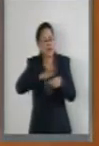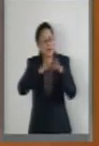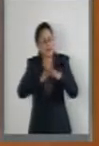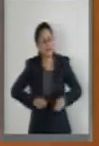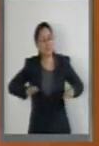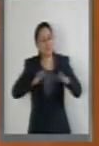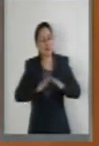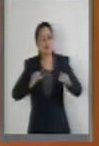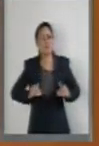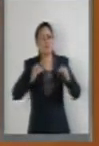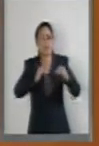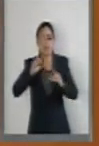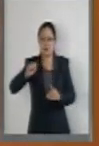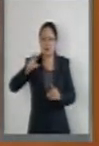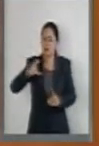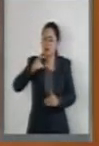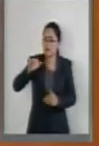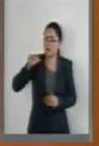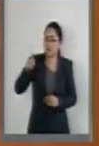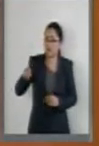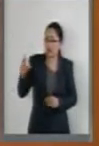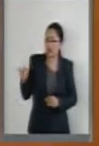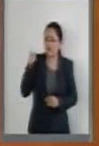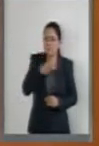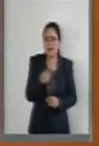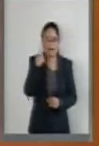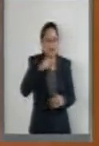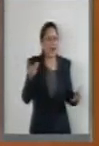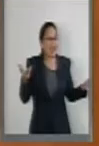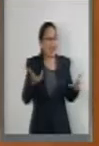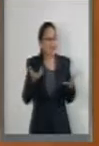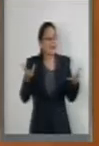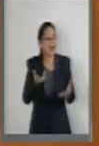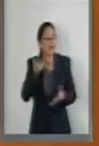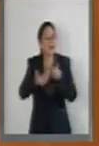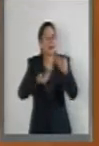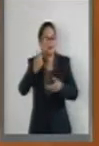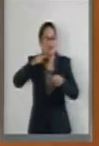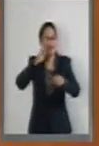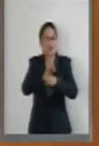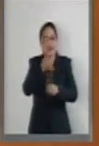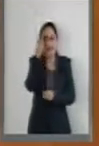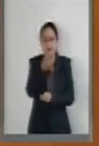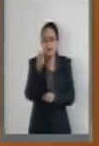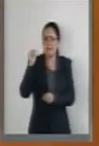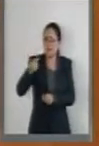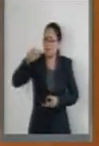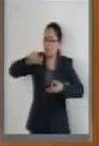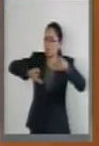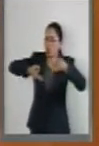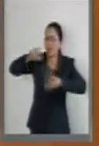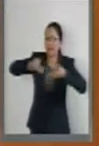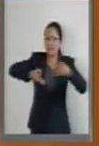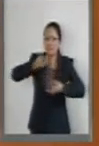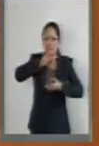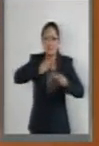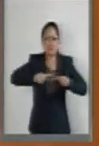tenemos en los tres órdenes de gobierno, que tenemos en todas las decisiones que tienen que ver con las niñas y los niños,